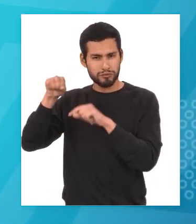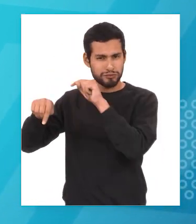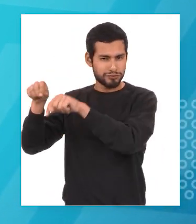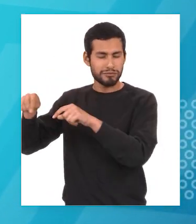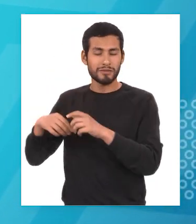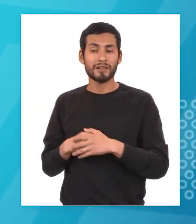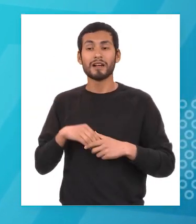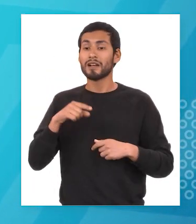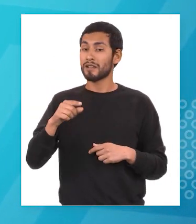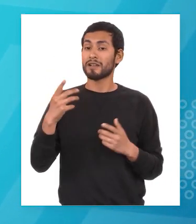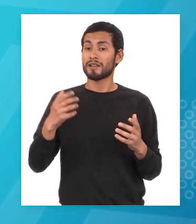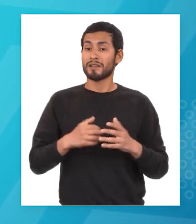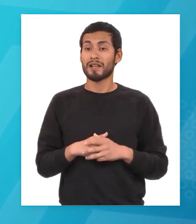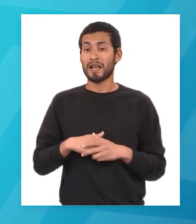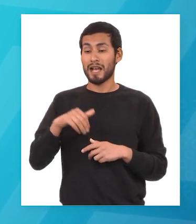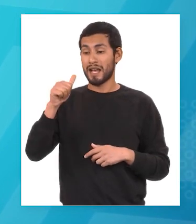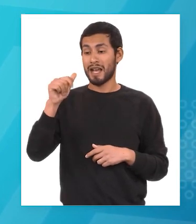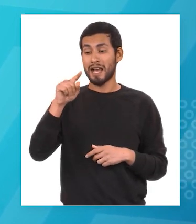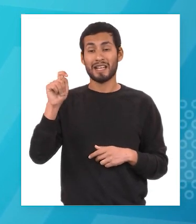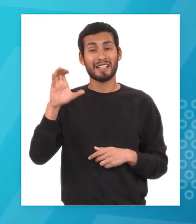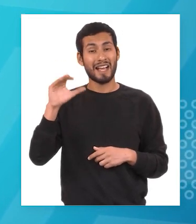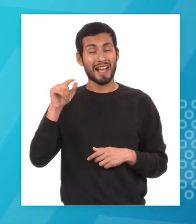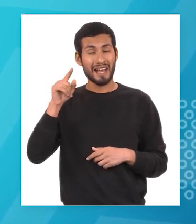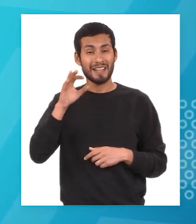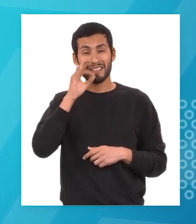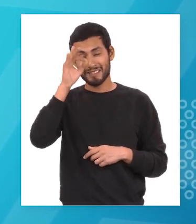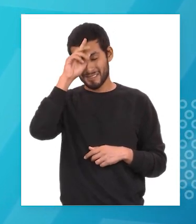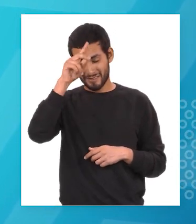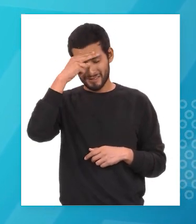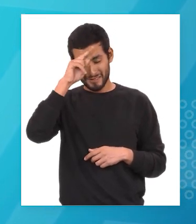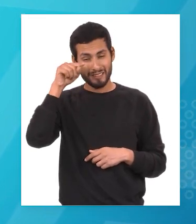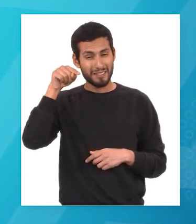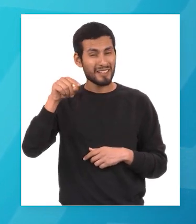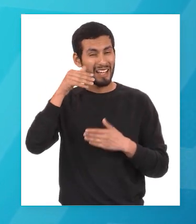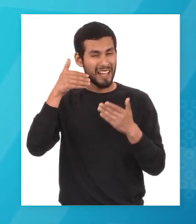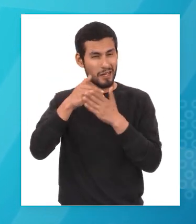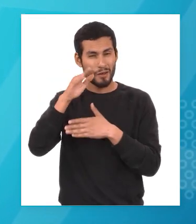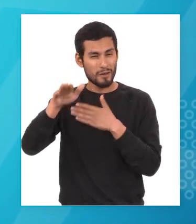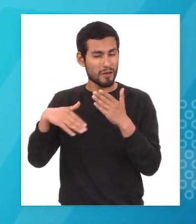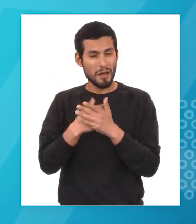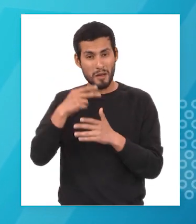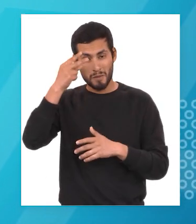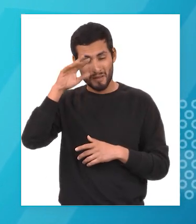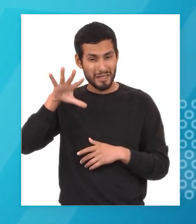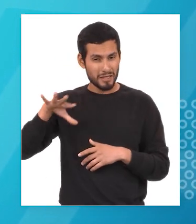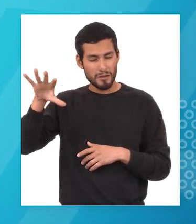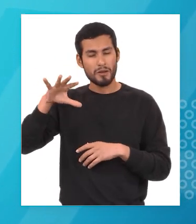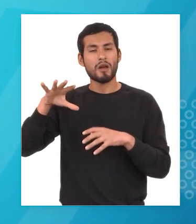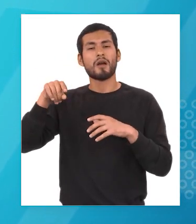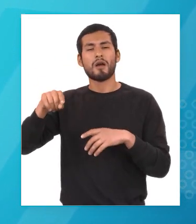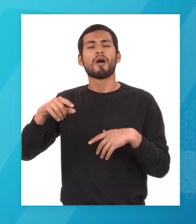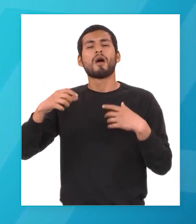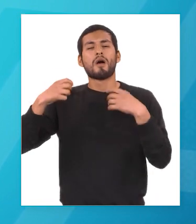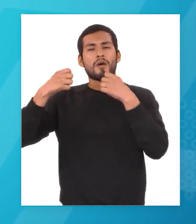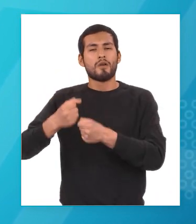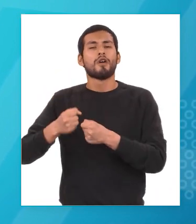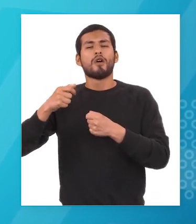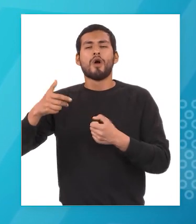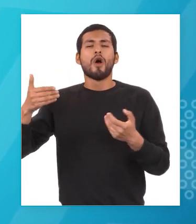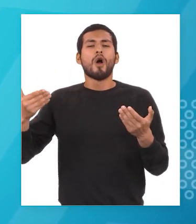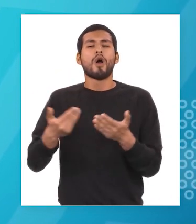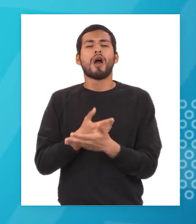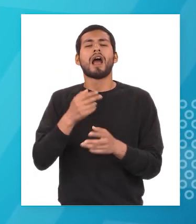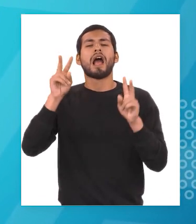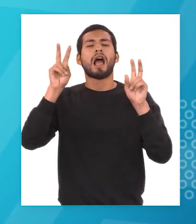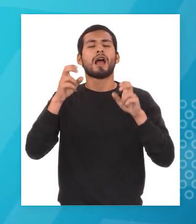el territorio del imperio azteca que ocupaba casi todo méxico se convirtió en el virreinato de